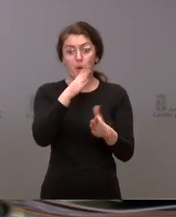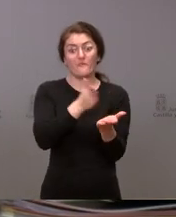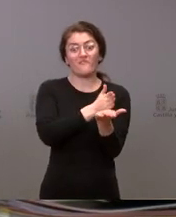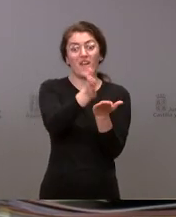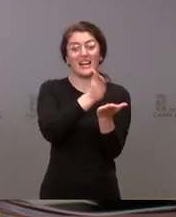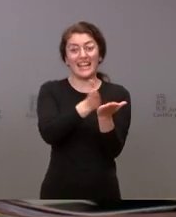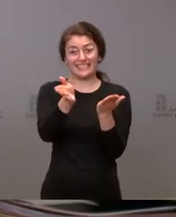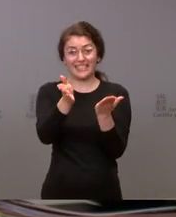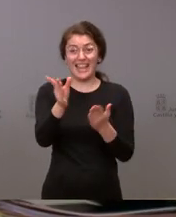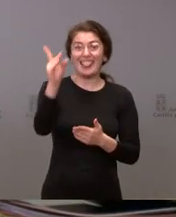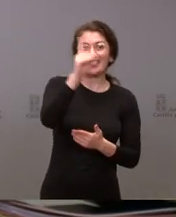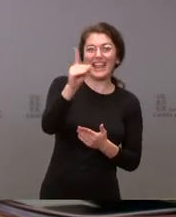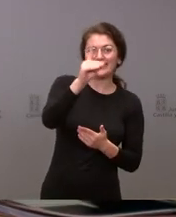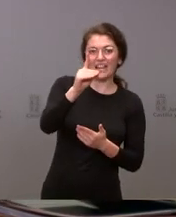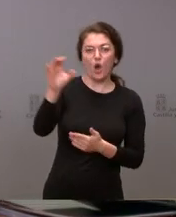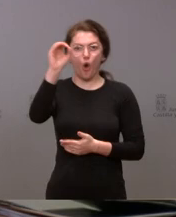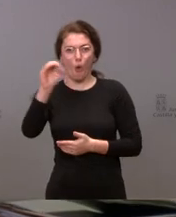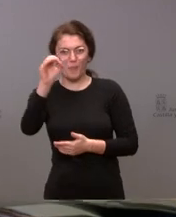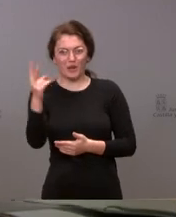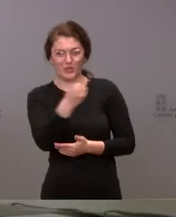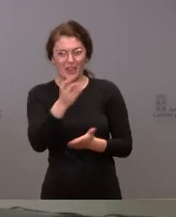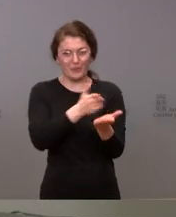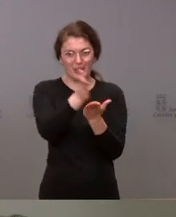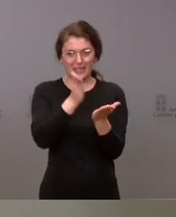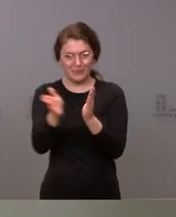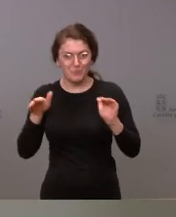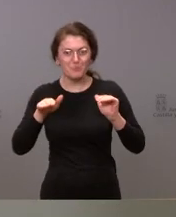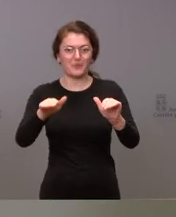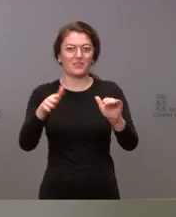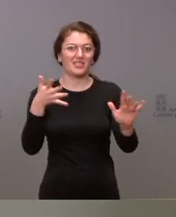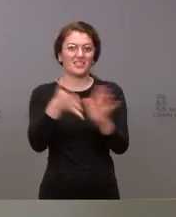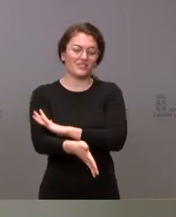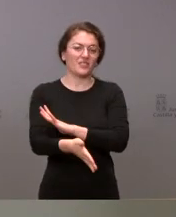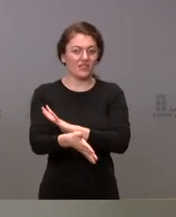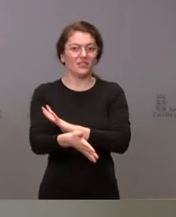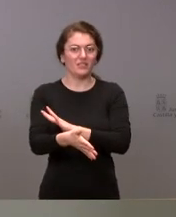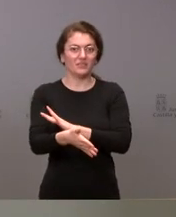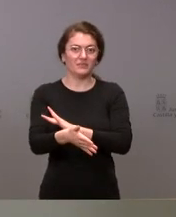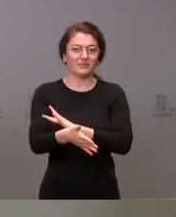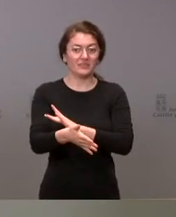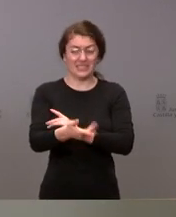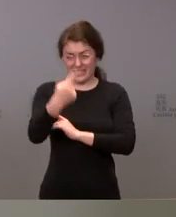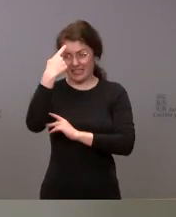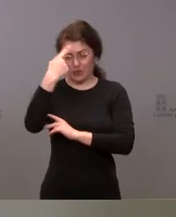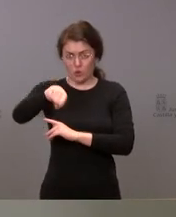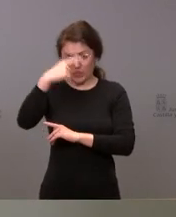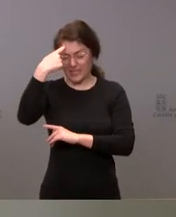las variables delta y la variable Ómicron. Y esto es así y nos ha hecho, les pongo en su conocimiento,